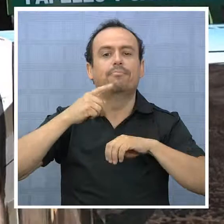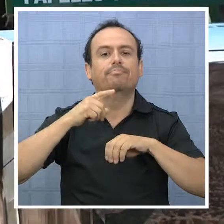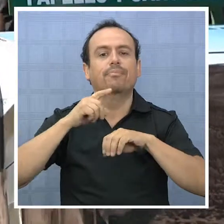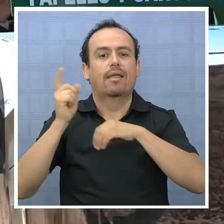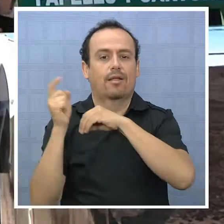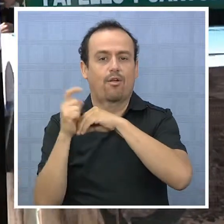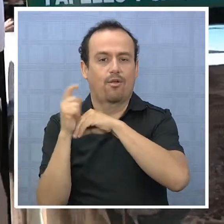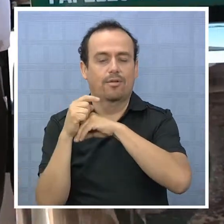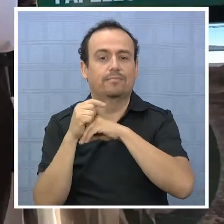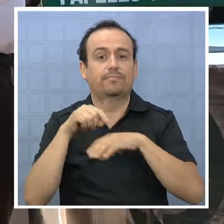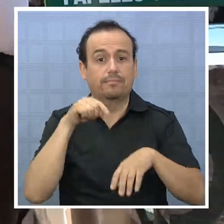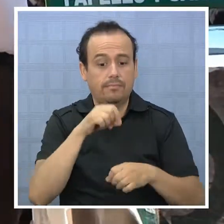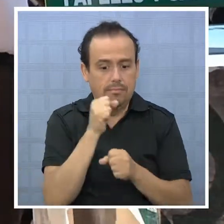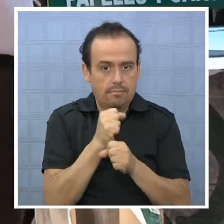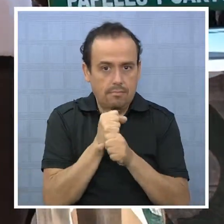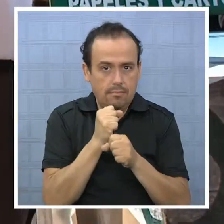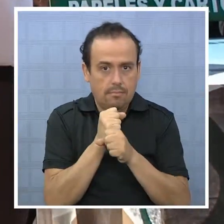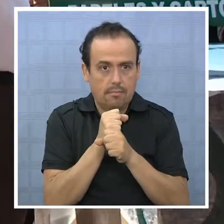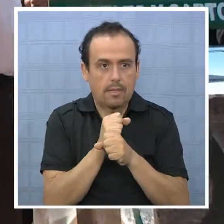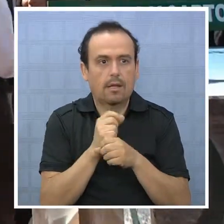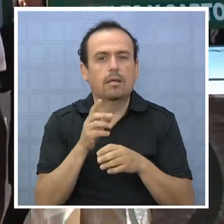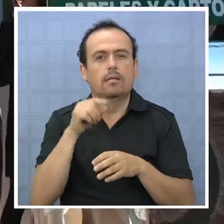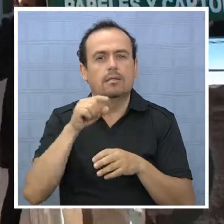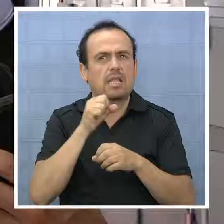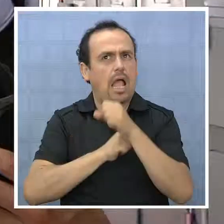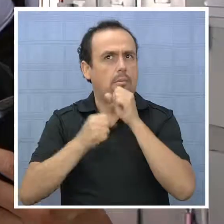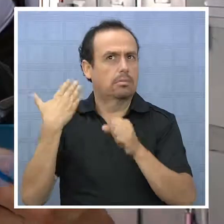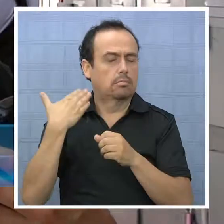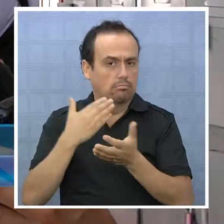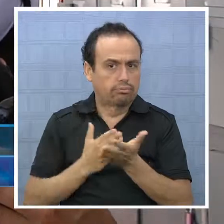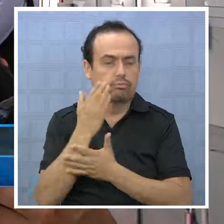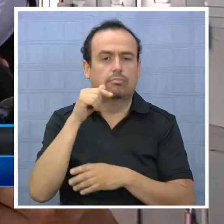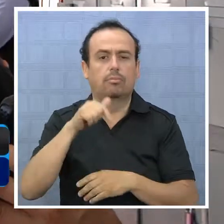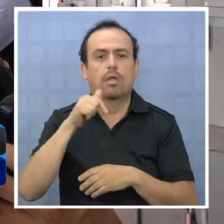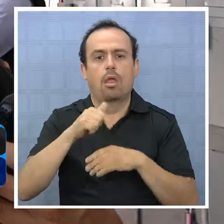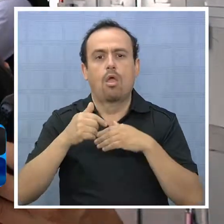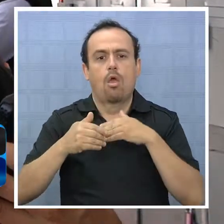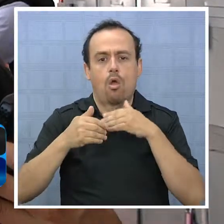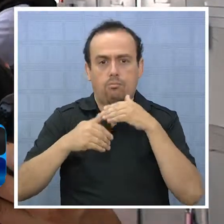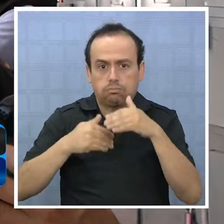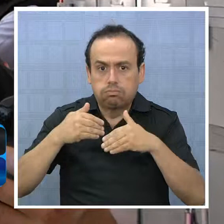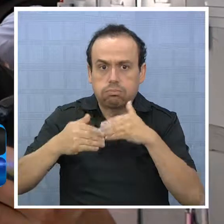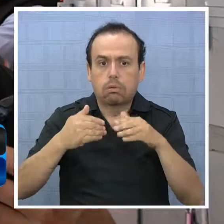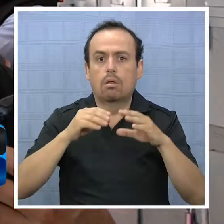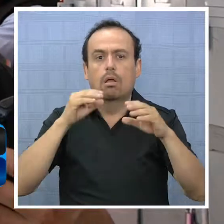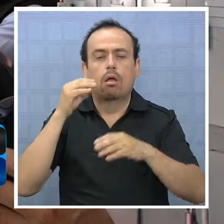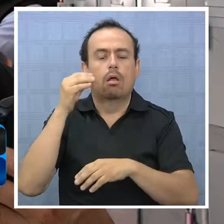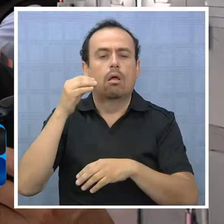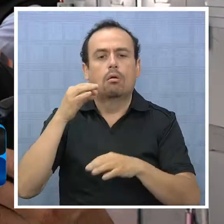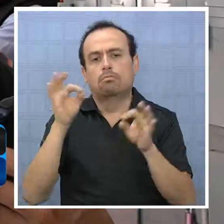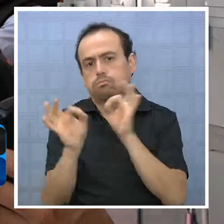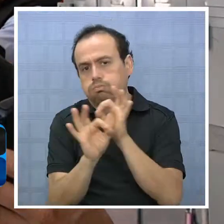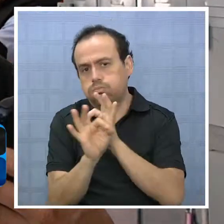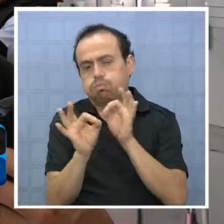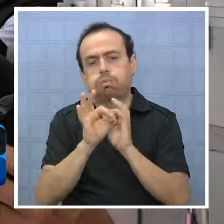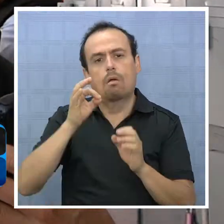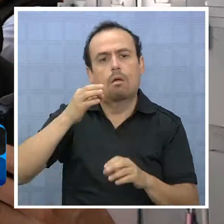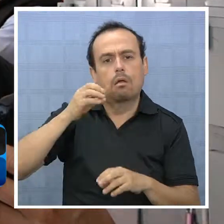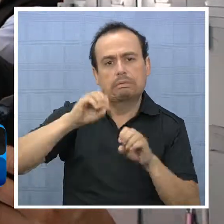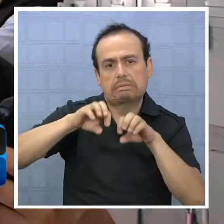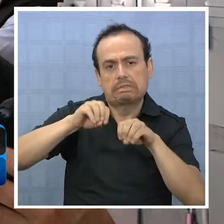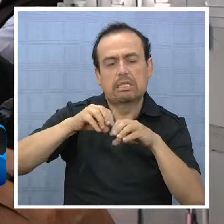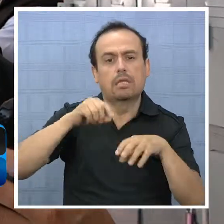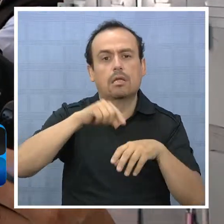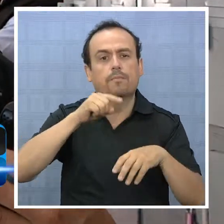proyecto. Nosotros estamos trabajando en este colegio a partir del año pasado, que comenzamos un proceso de charla, y